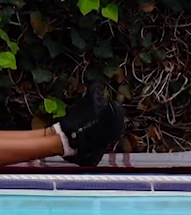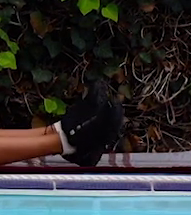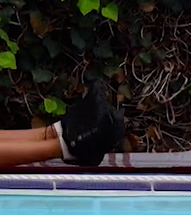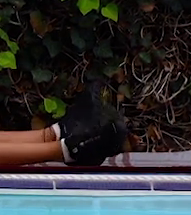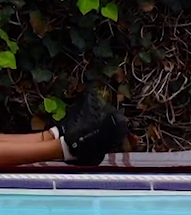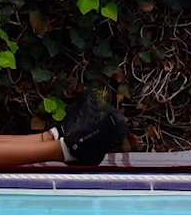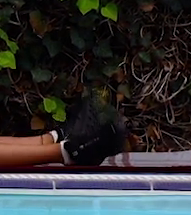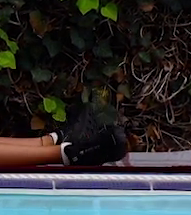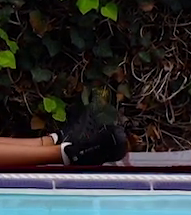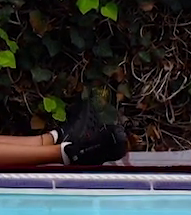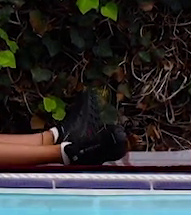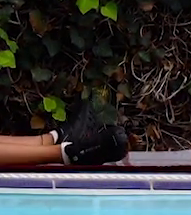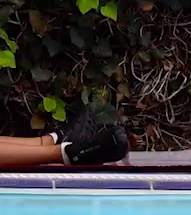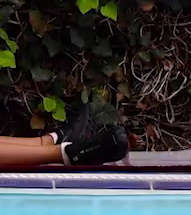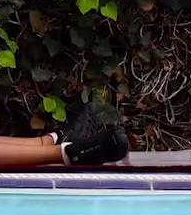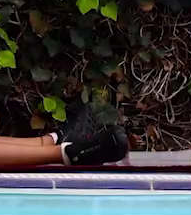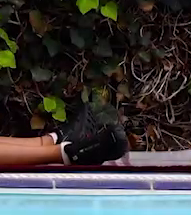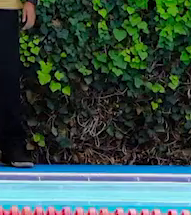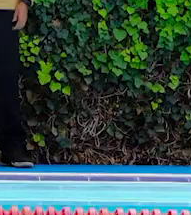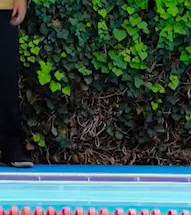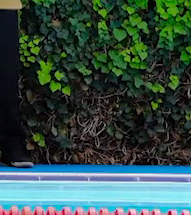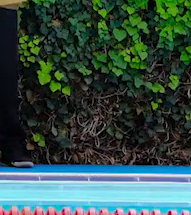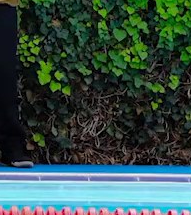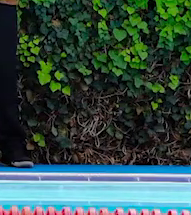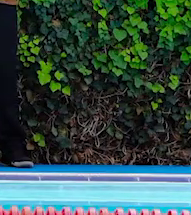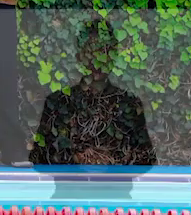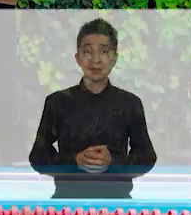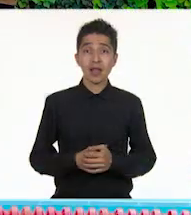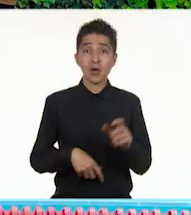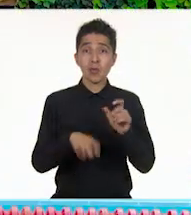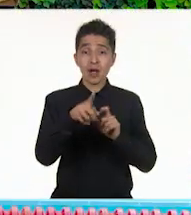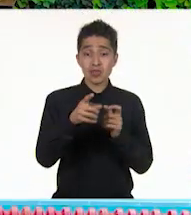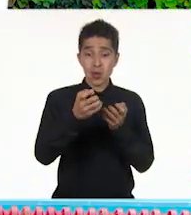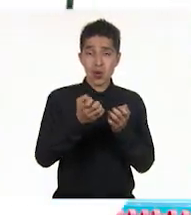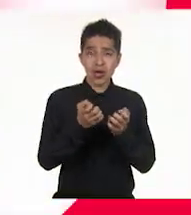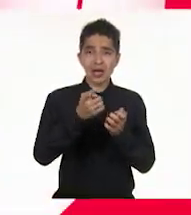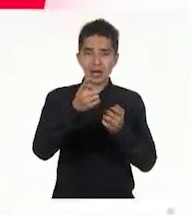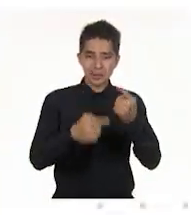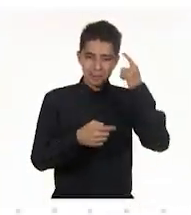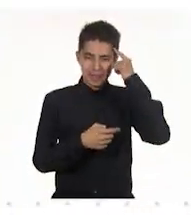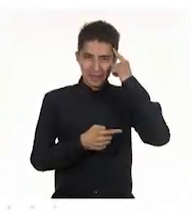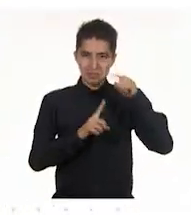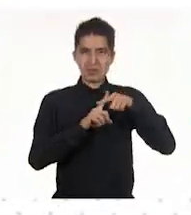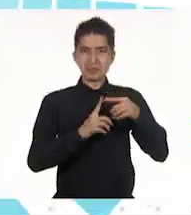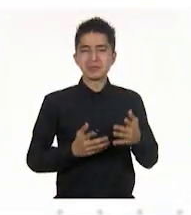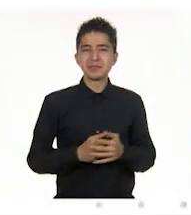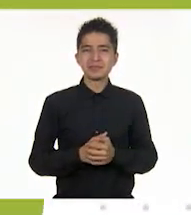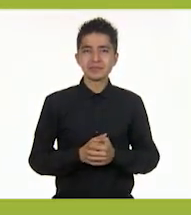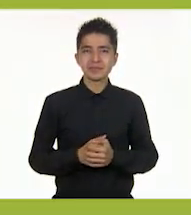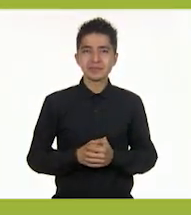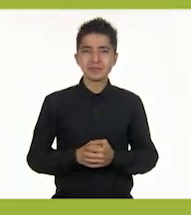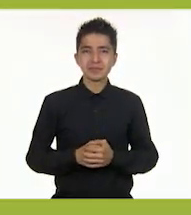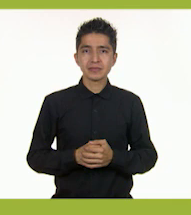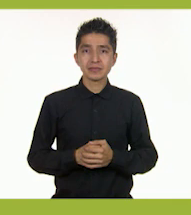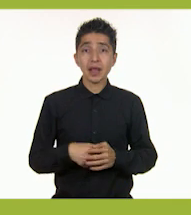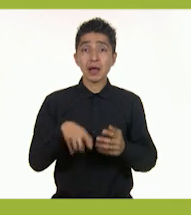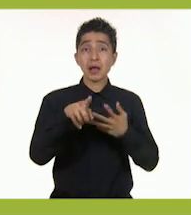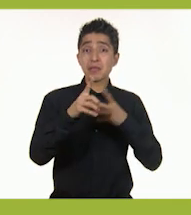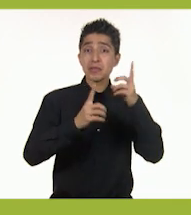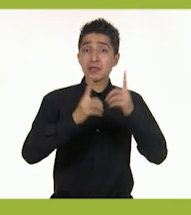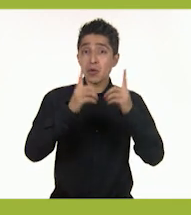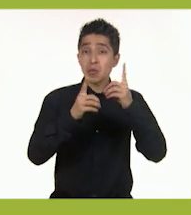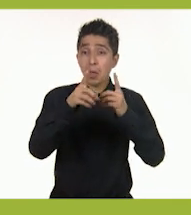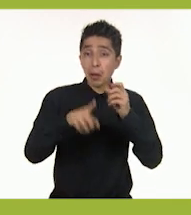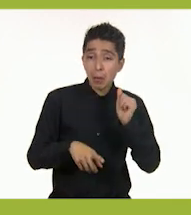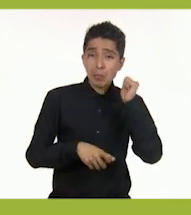Inhalo, una vez más y después de cada pausa activa tu movimiento. Si tienes alguna